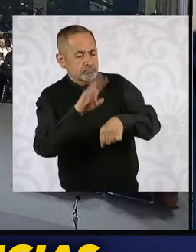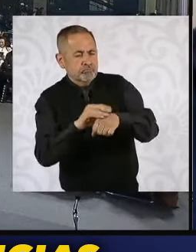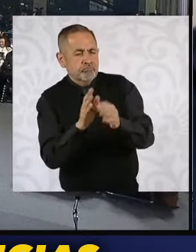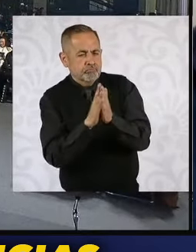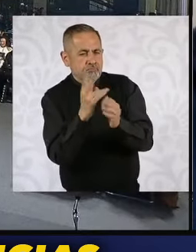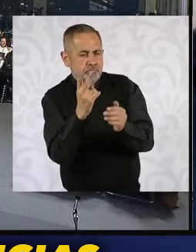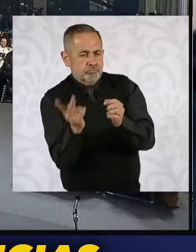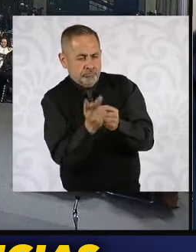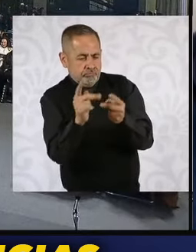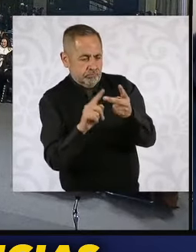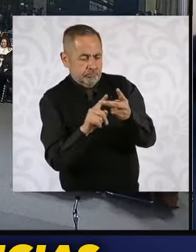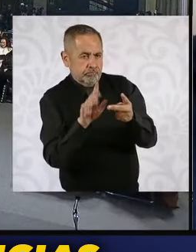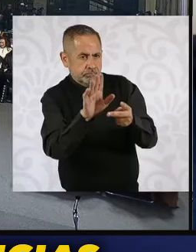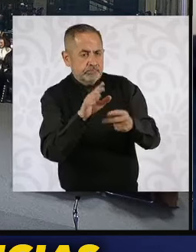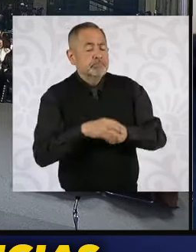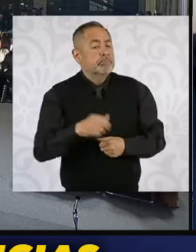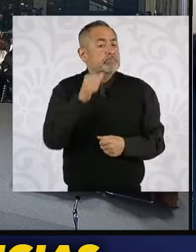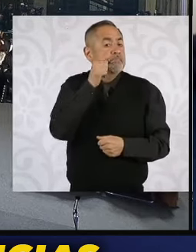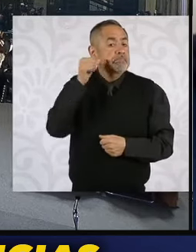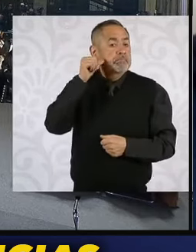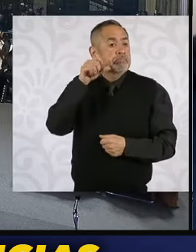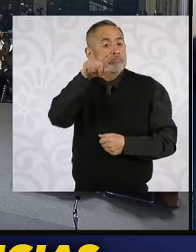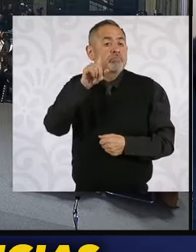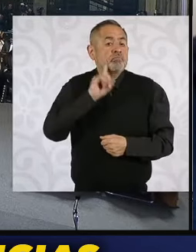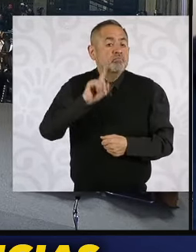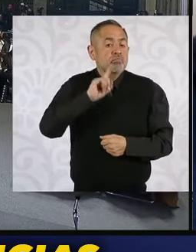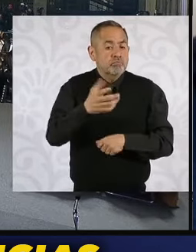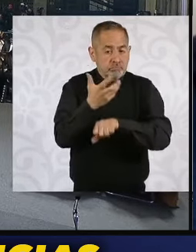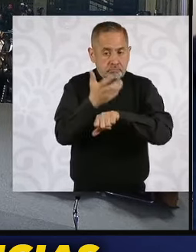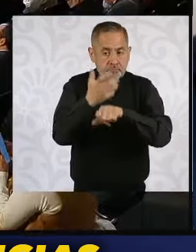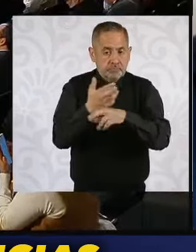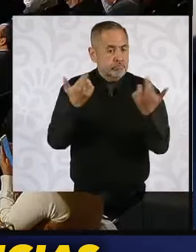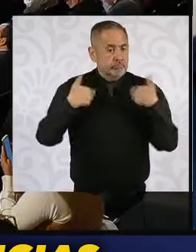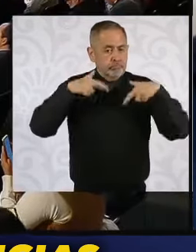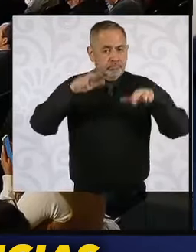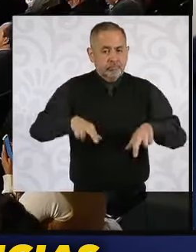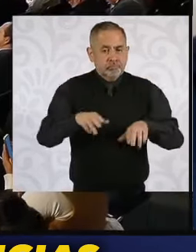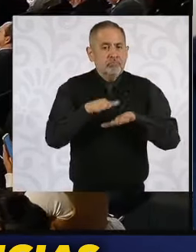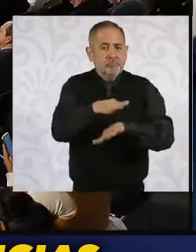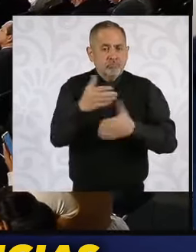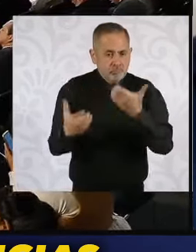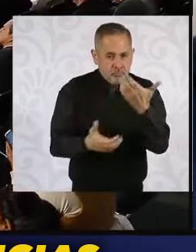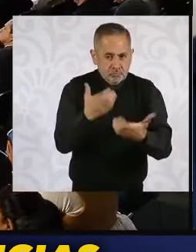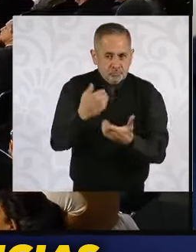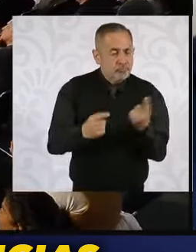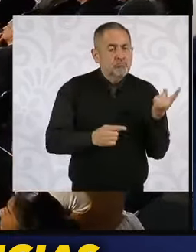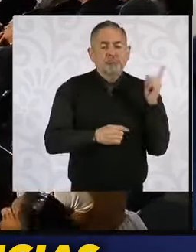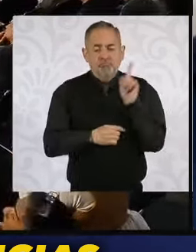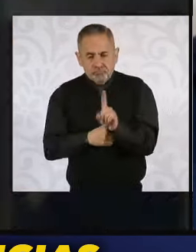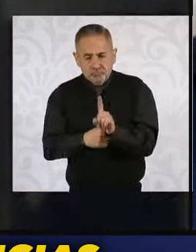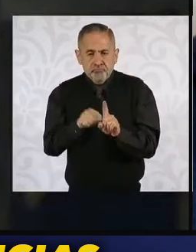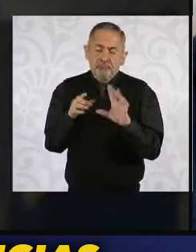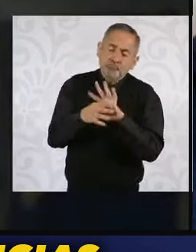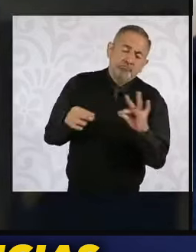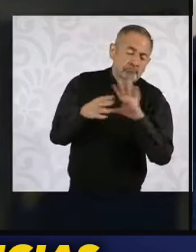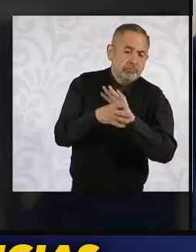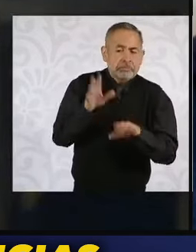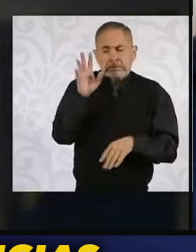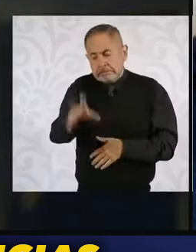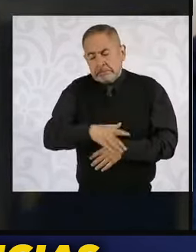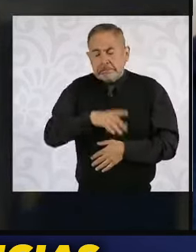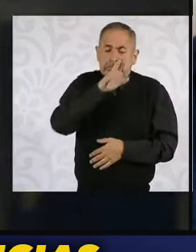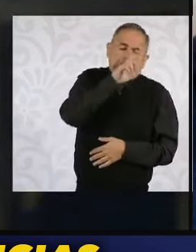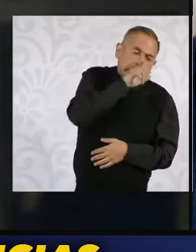nuevamente la representante comercial de Estados Unidos, Katia Bintey, nuevamente vuelve a expresar preocupación por la reforma